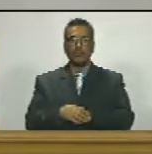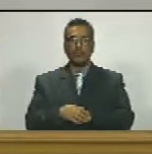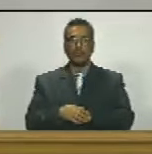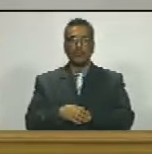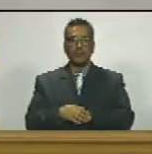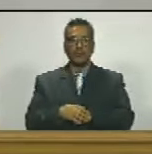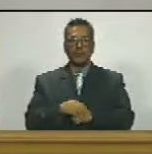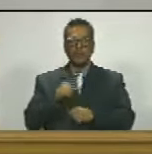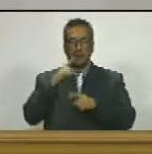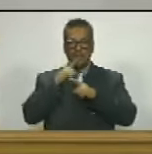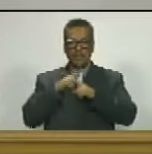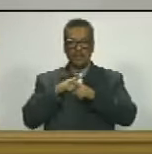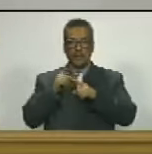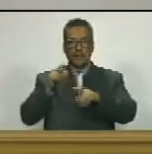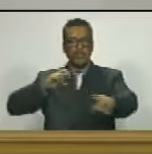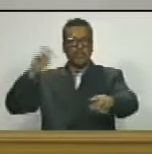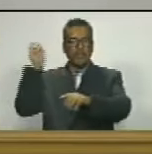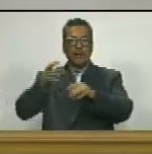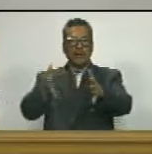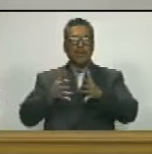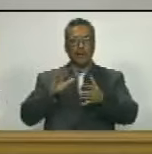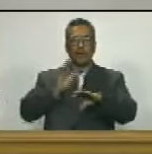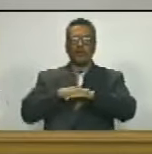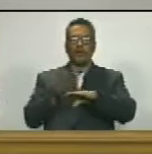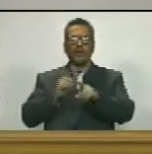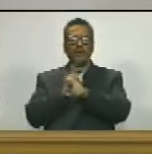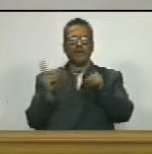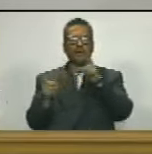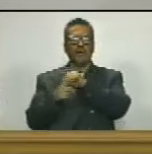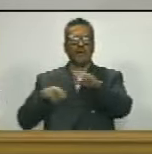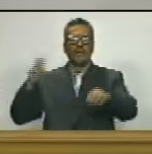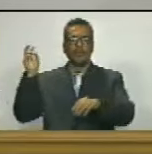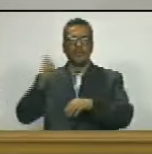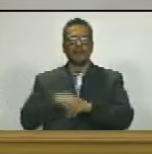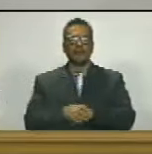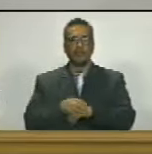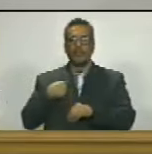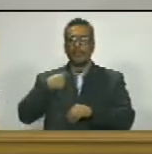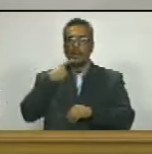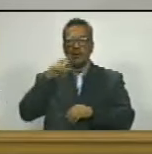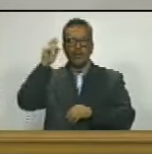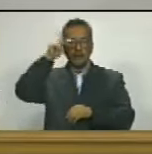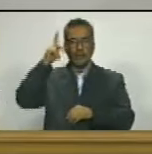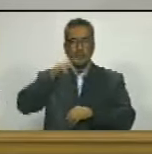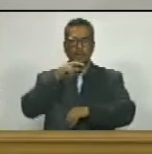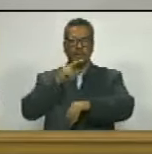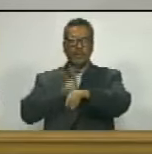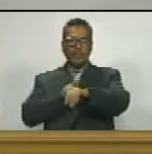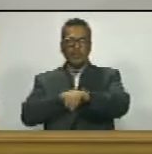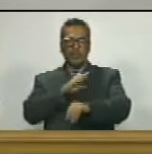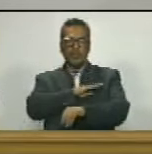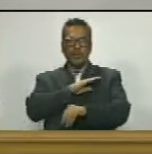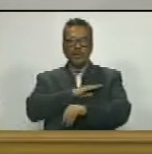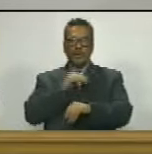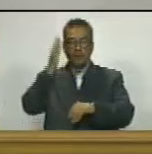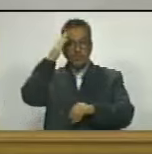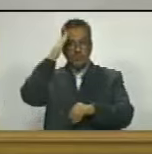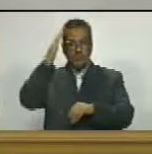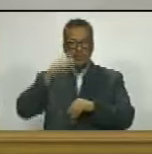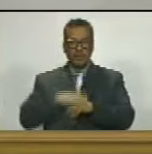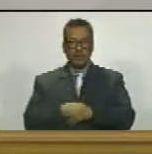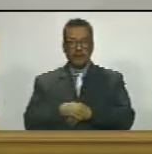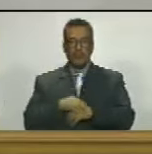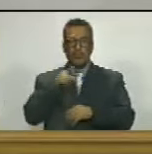porque si el pinche está ganando el juego para qué lo vas a cambiar o como decía un profesor de medicina mío que era muy sabio decía